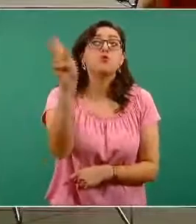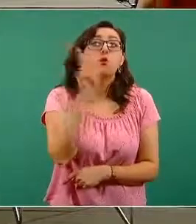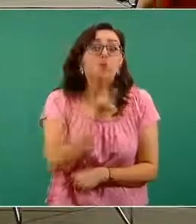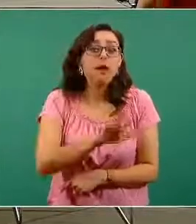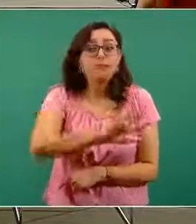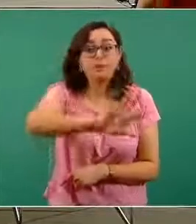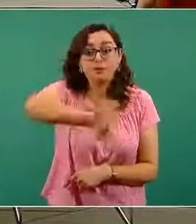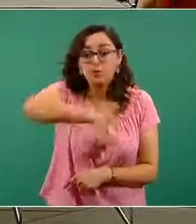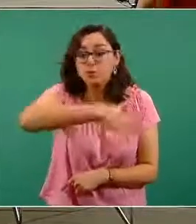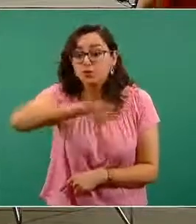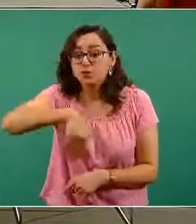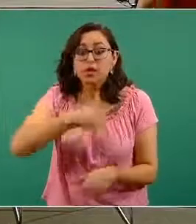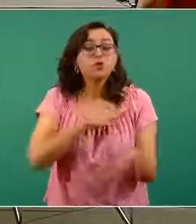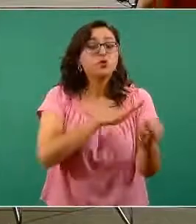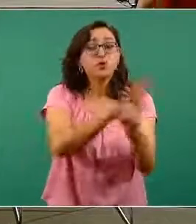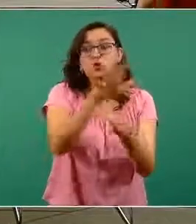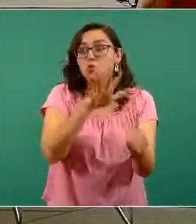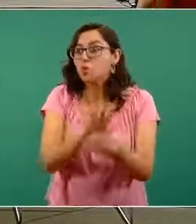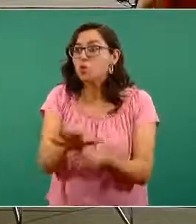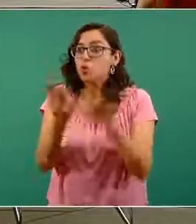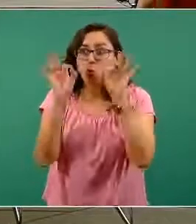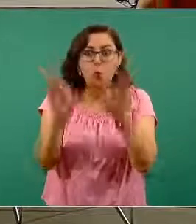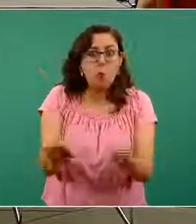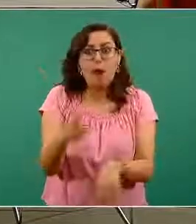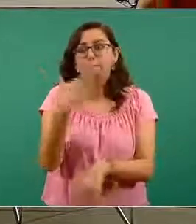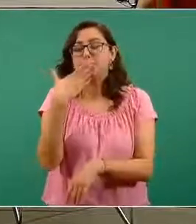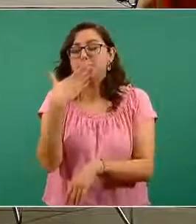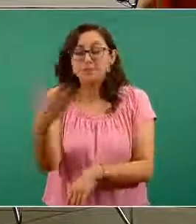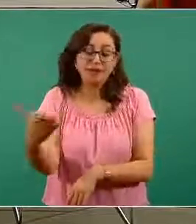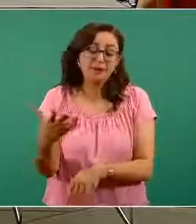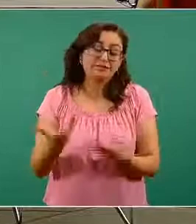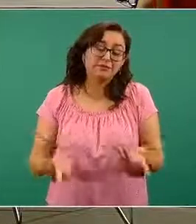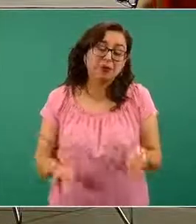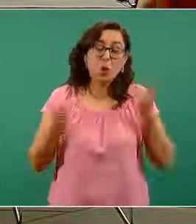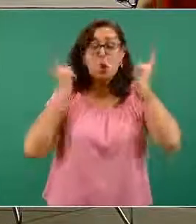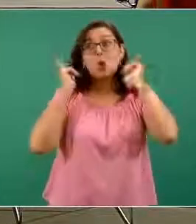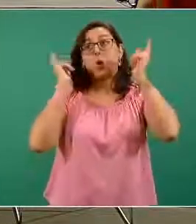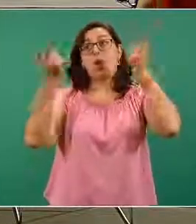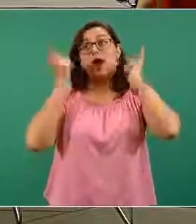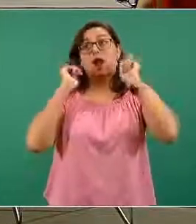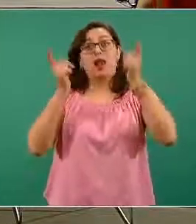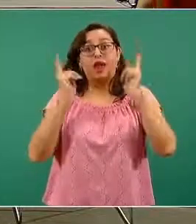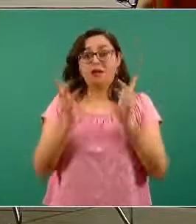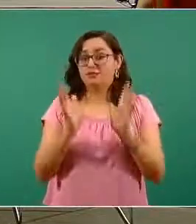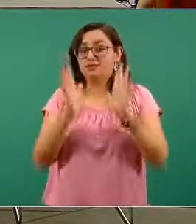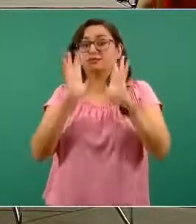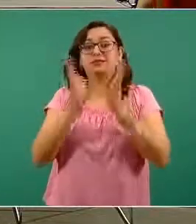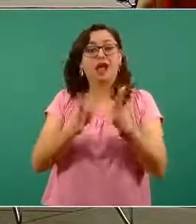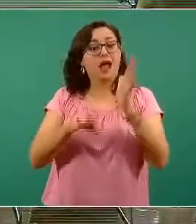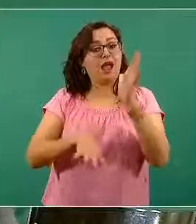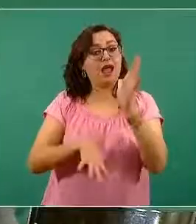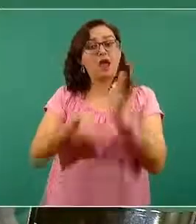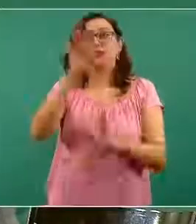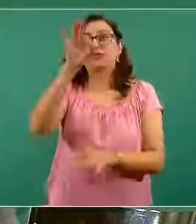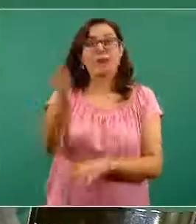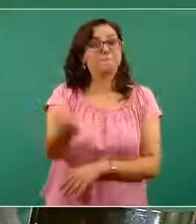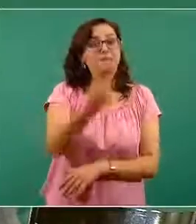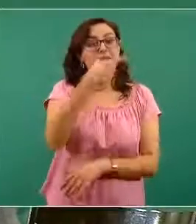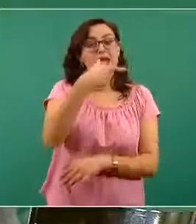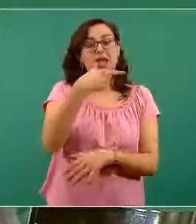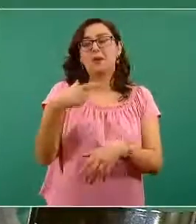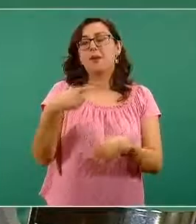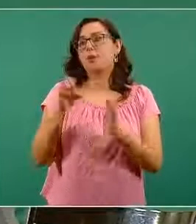intentando sí buscar un tratamiento específico, todos quisiéramos que hubiera un tratamiento específico, así como lo hay para